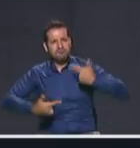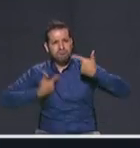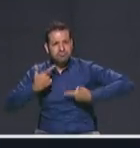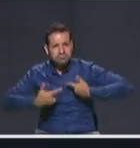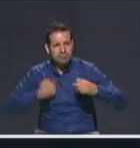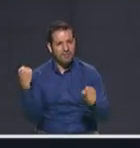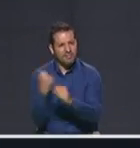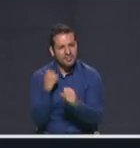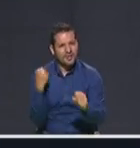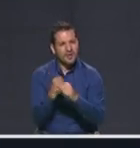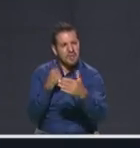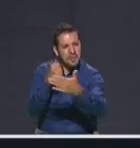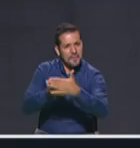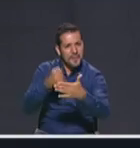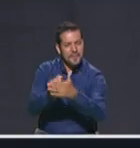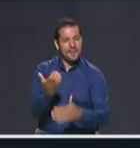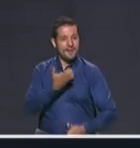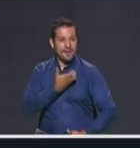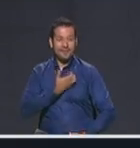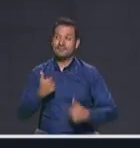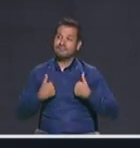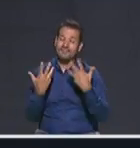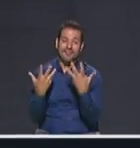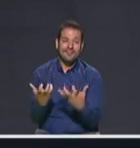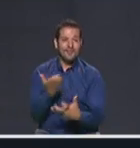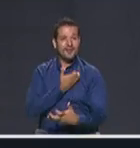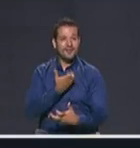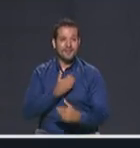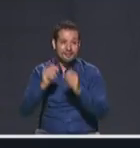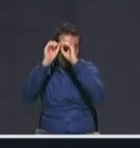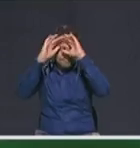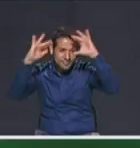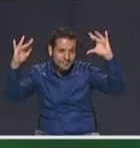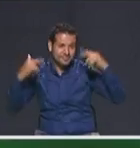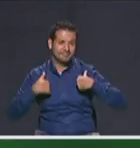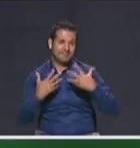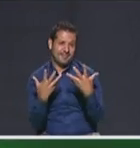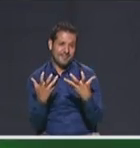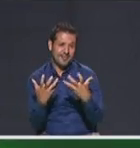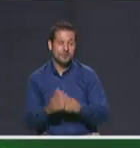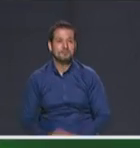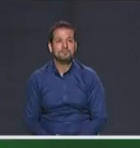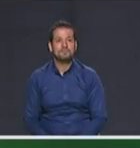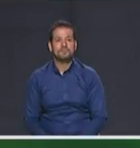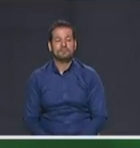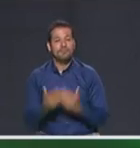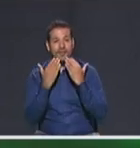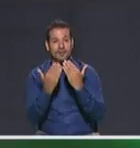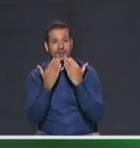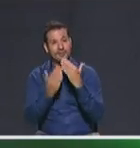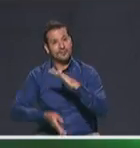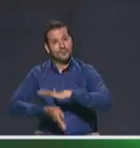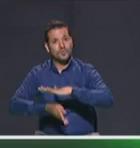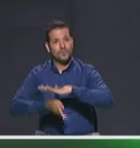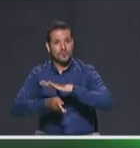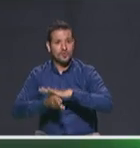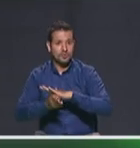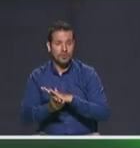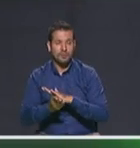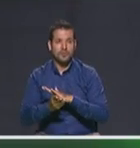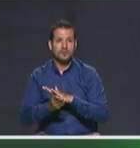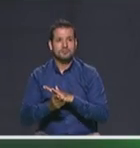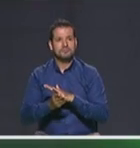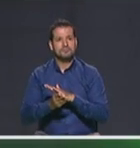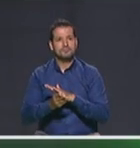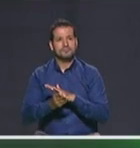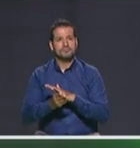yo quiero ser el alcalde de todos los medellinenses, ojalá nos apoyen. Bueno, muy bien, muchas gracias, continuamos entonces en este orden